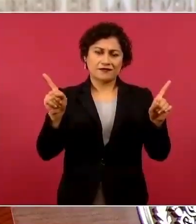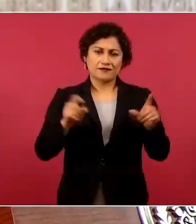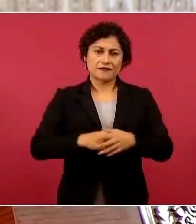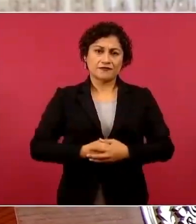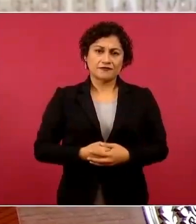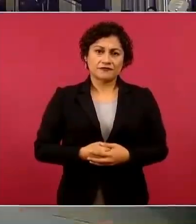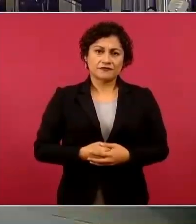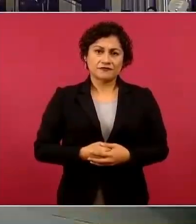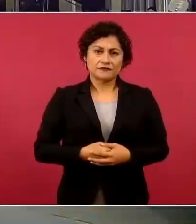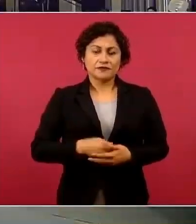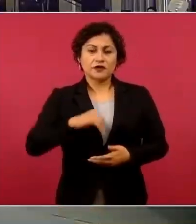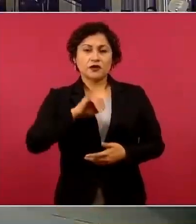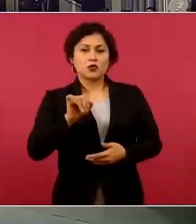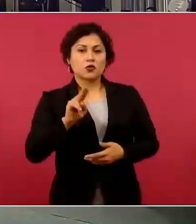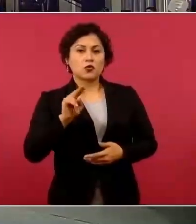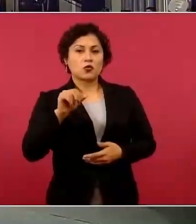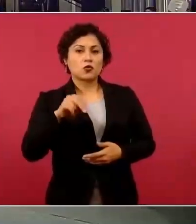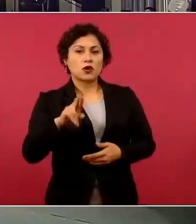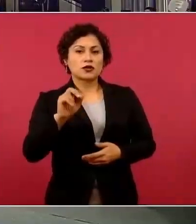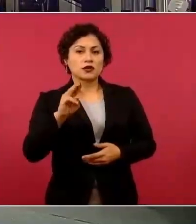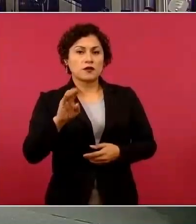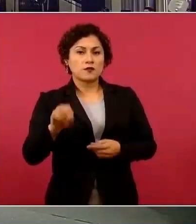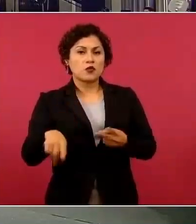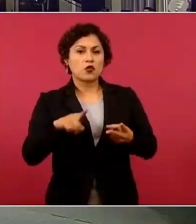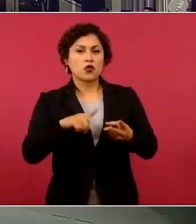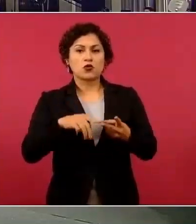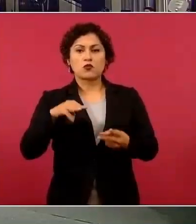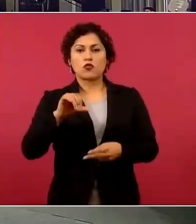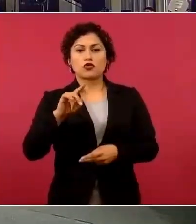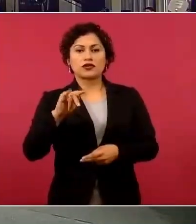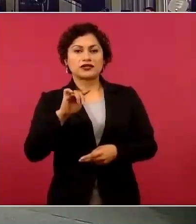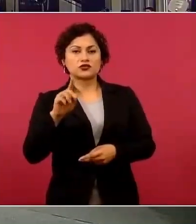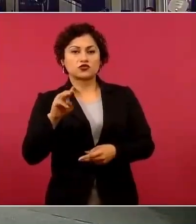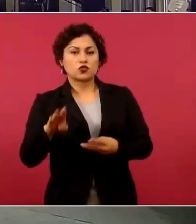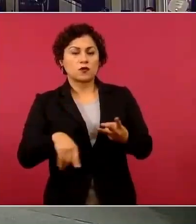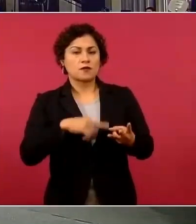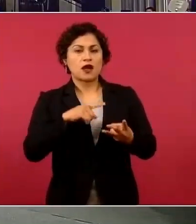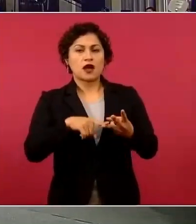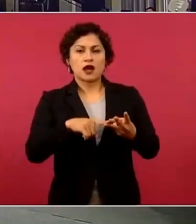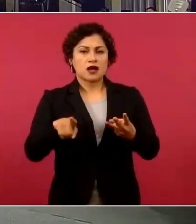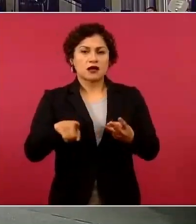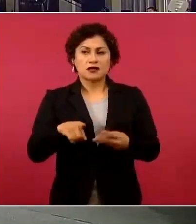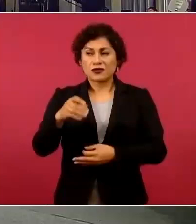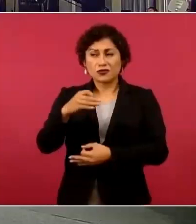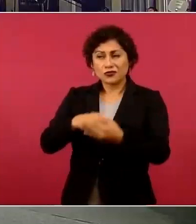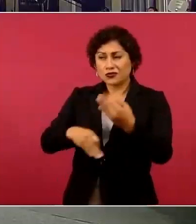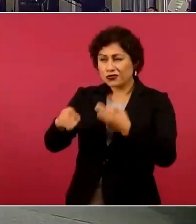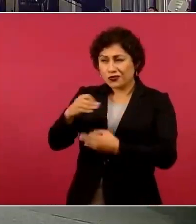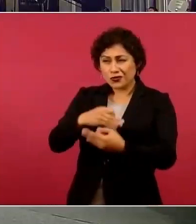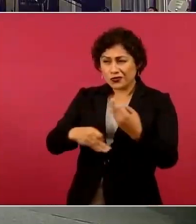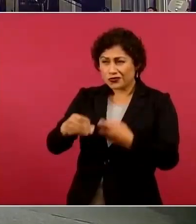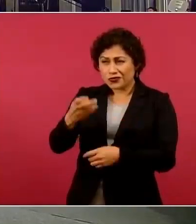Juan Ramón de la Fuente, Esteban Moctezuma, Lázaro Cárdenas Guatel. ellos pueden, porque todos ellos tienen